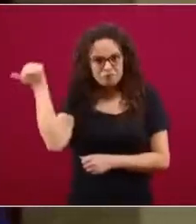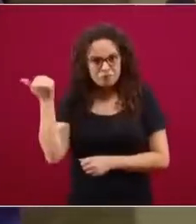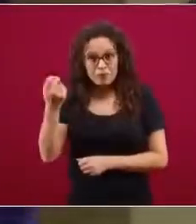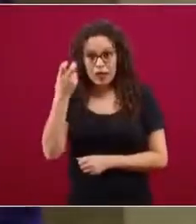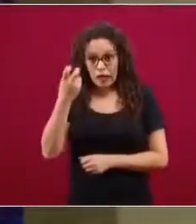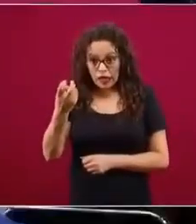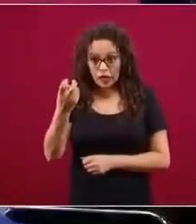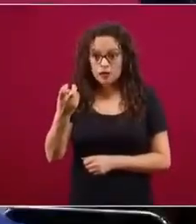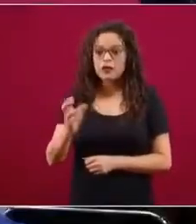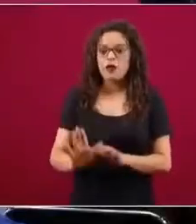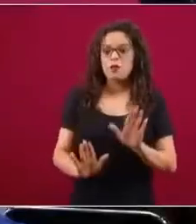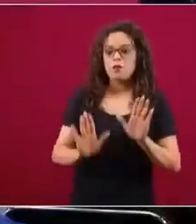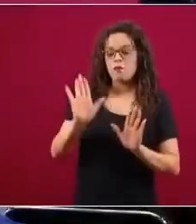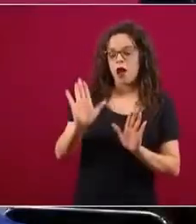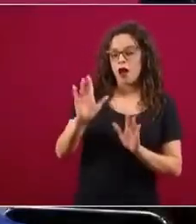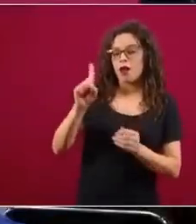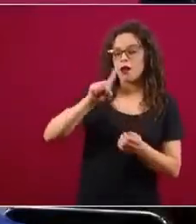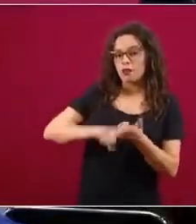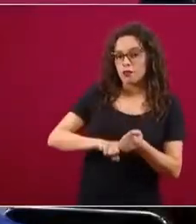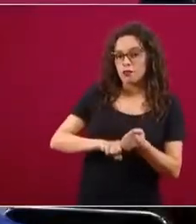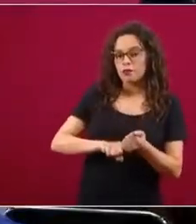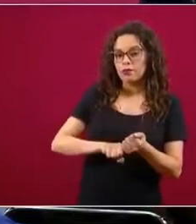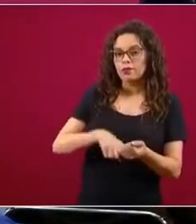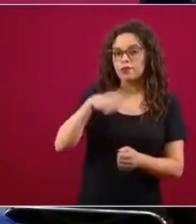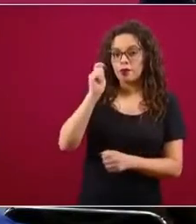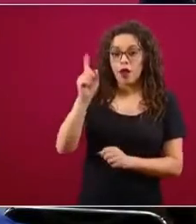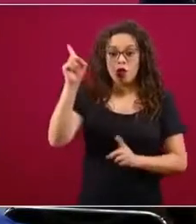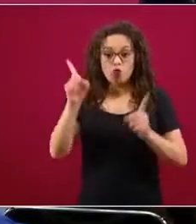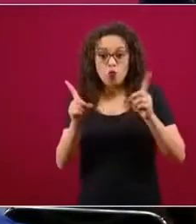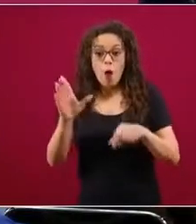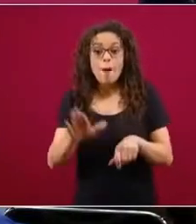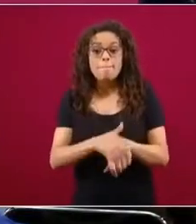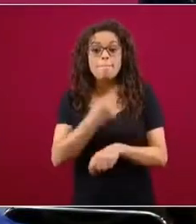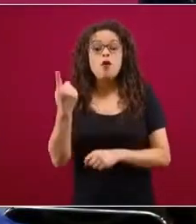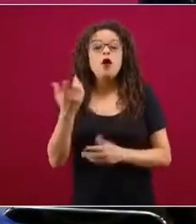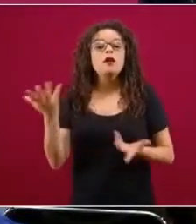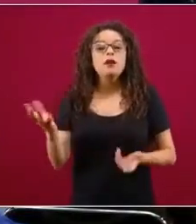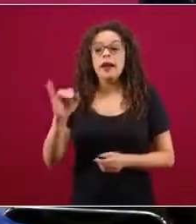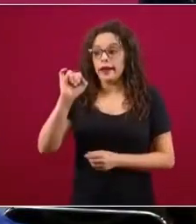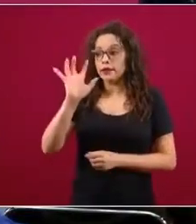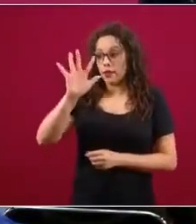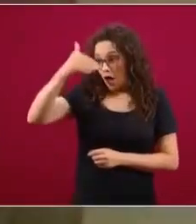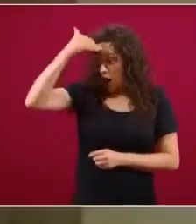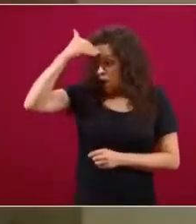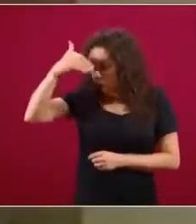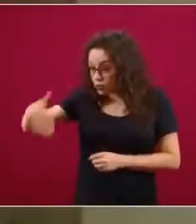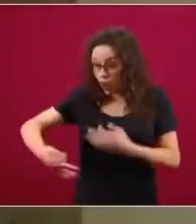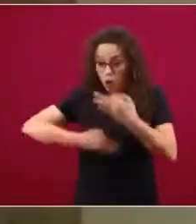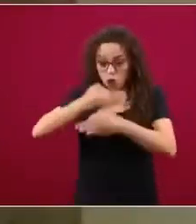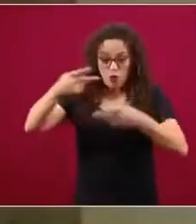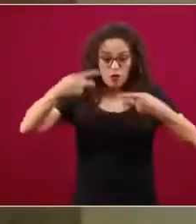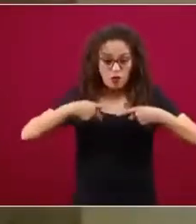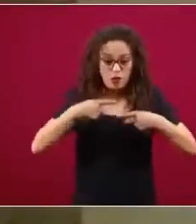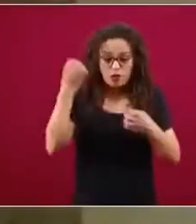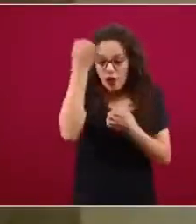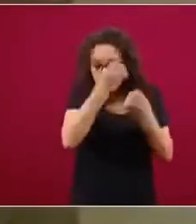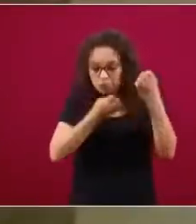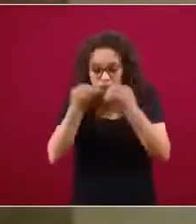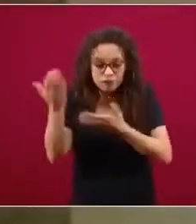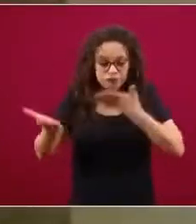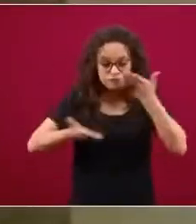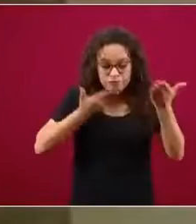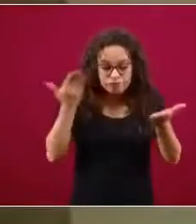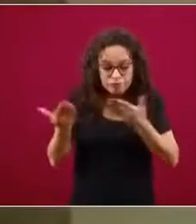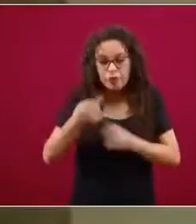que aún están subestimadas, subestimadas porque ya si conociéramos y si estudiáramos a todos los individuos para ver si tienen los